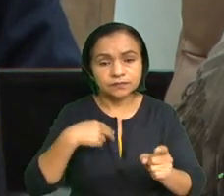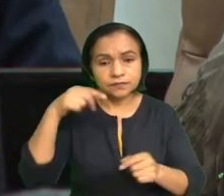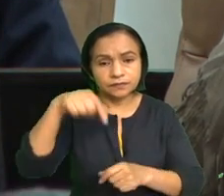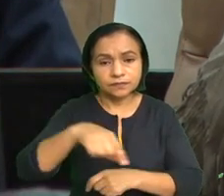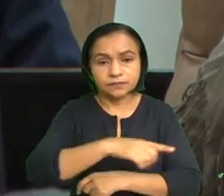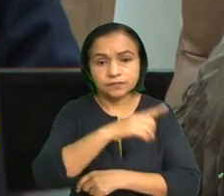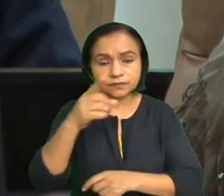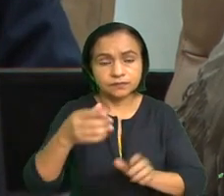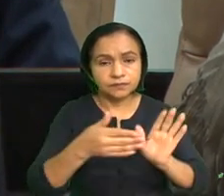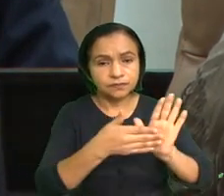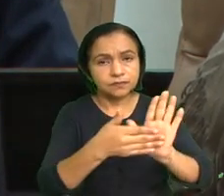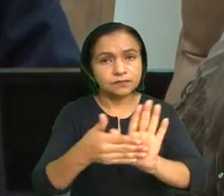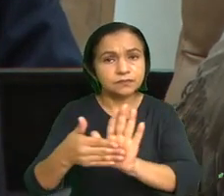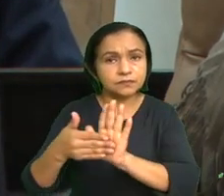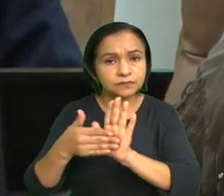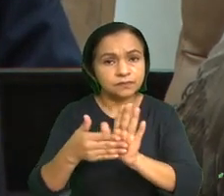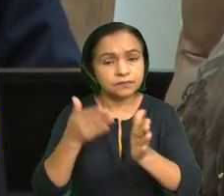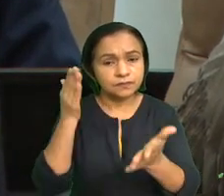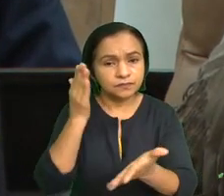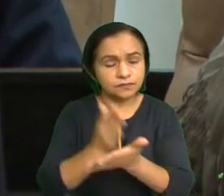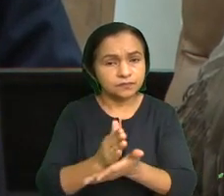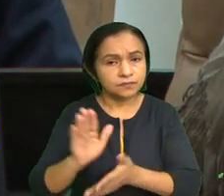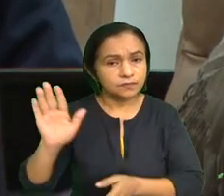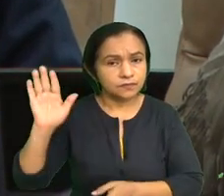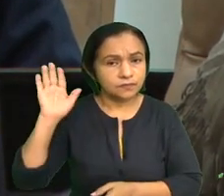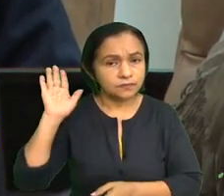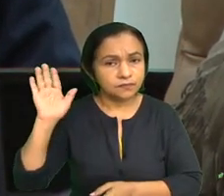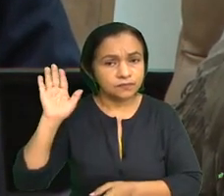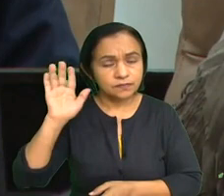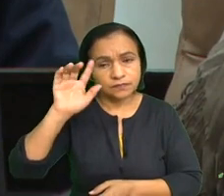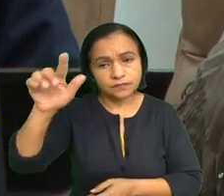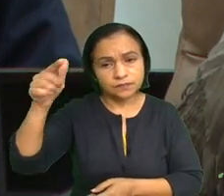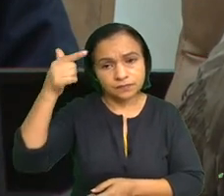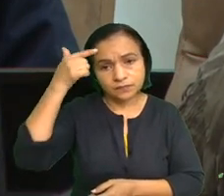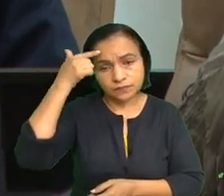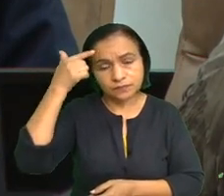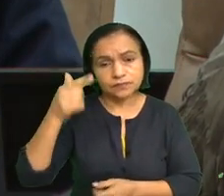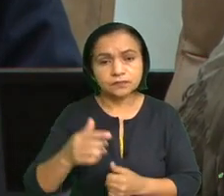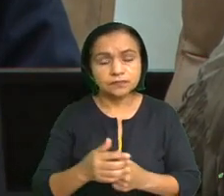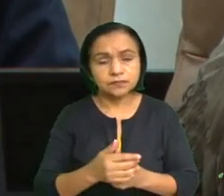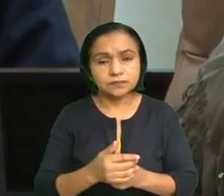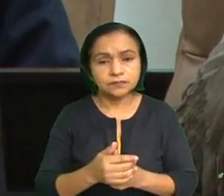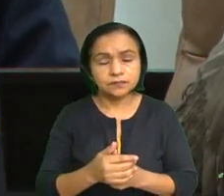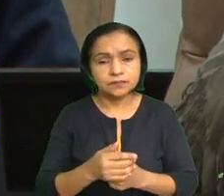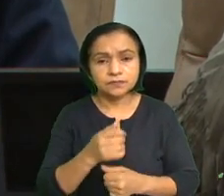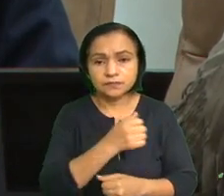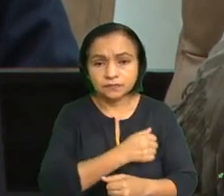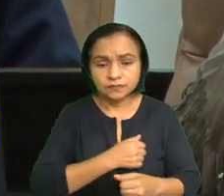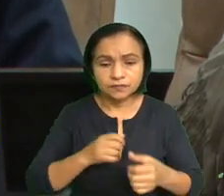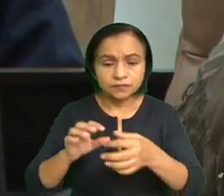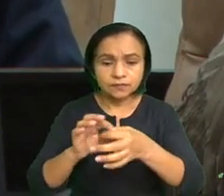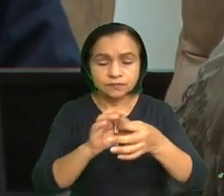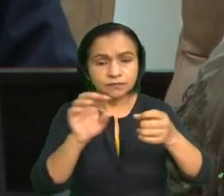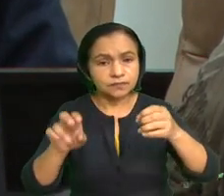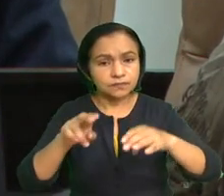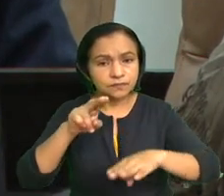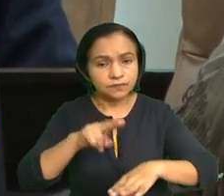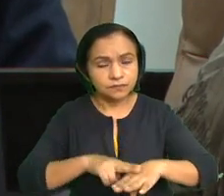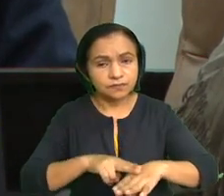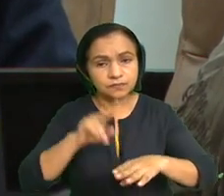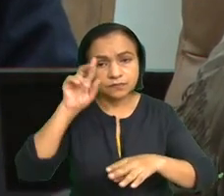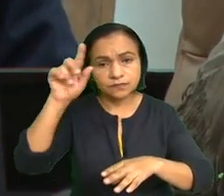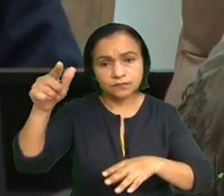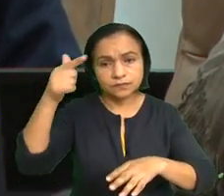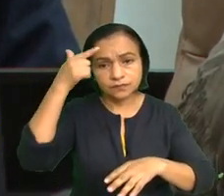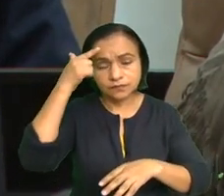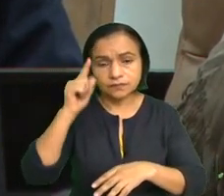muestran el decidido compromiso del Gobierno de Reconciliación y Unidad Nacional y el Estado en